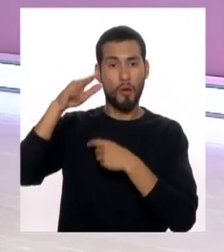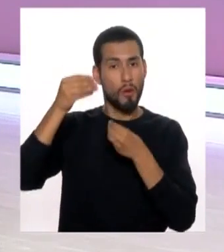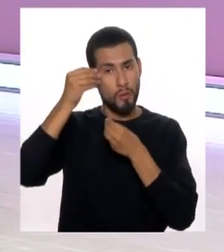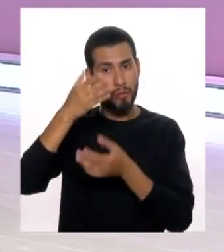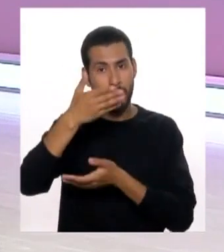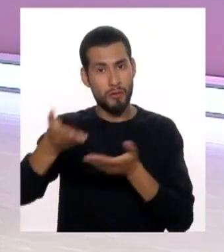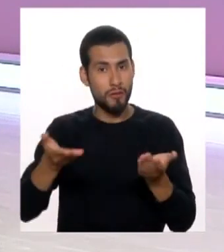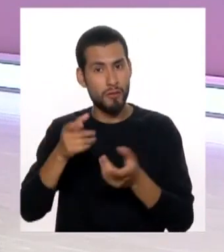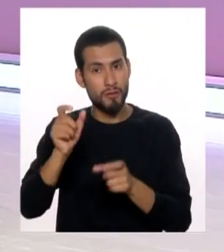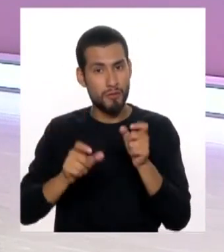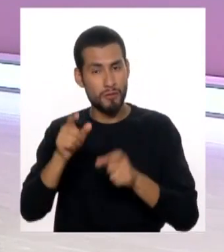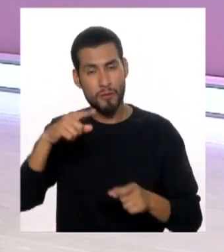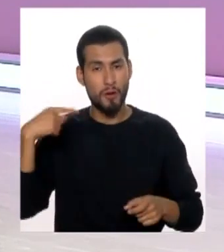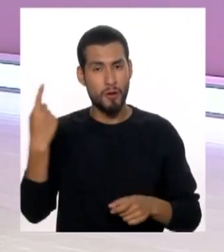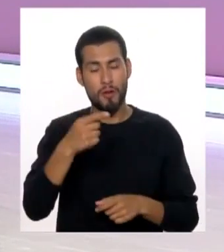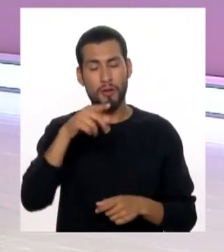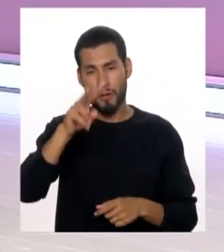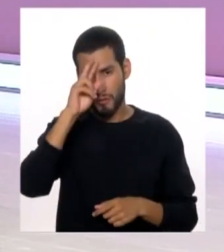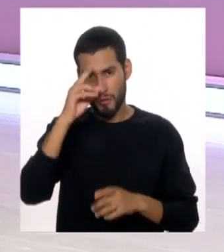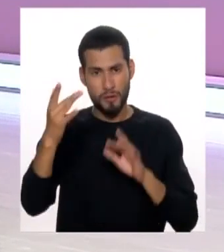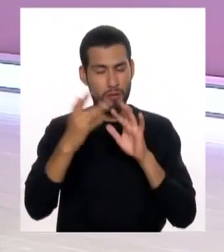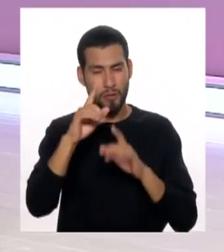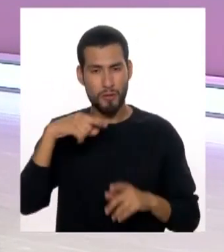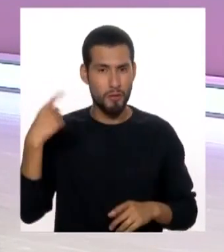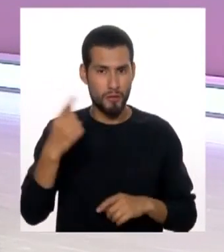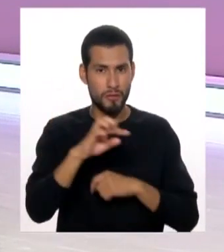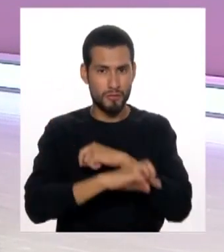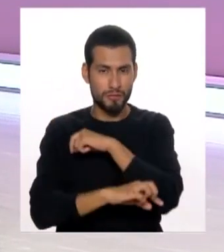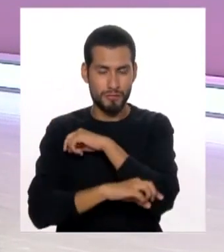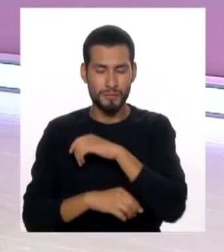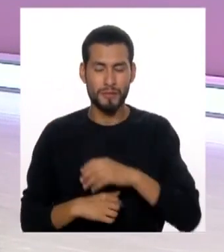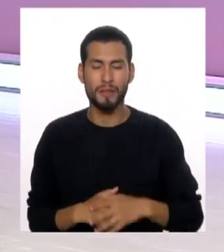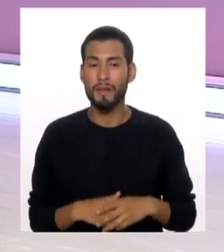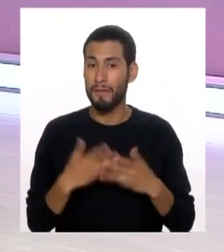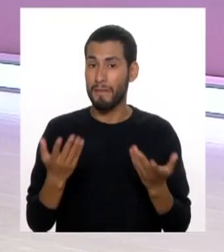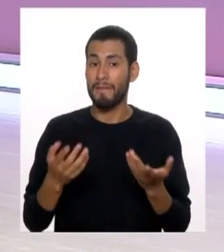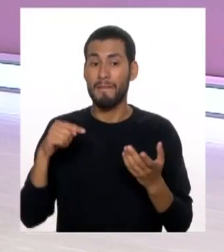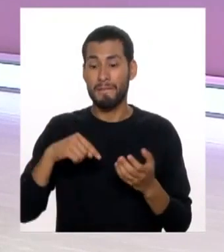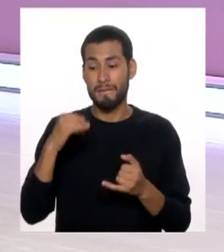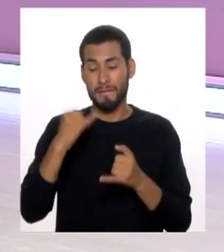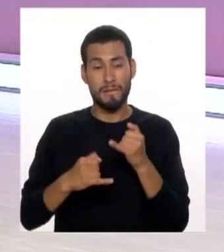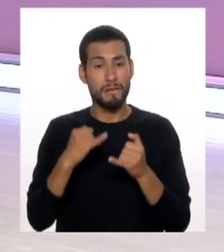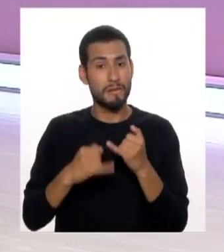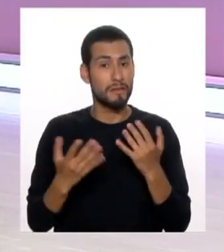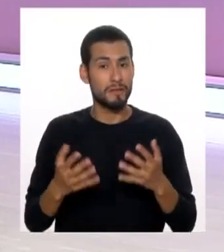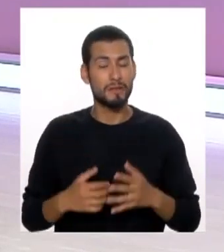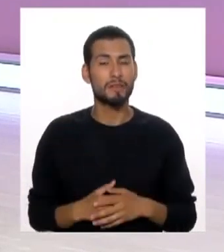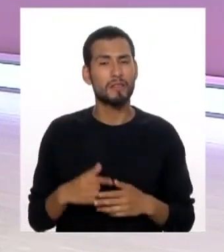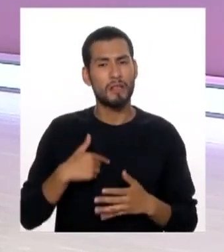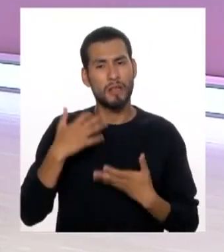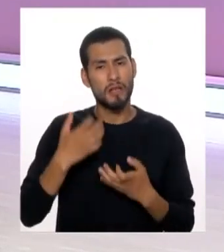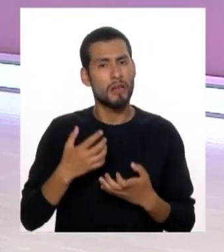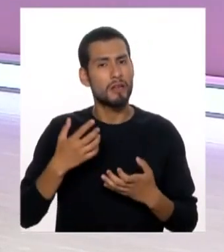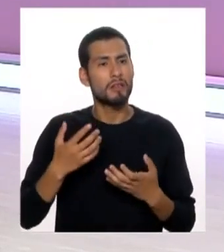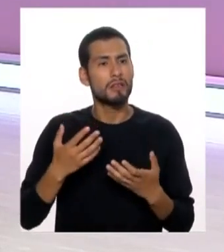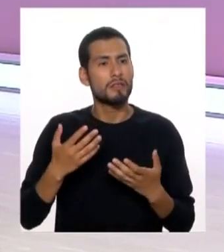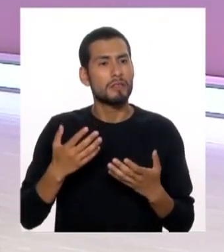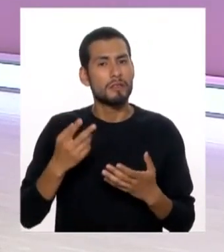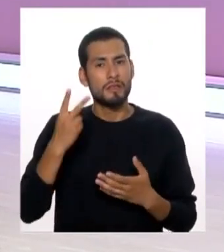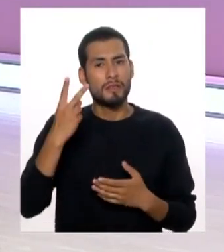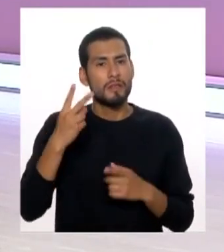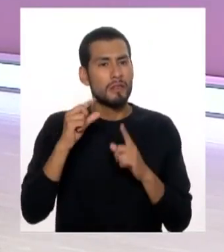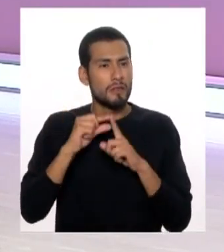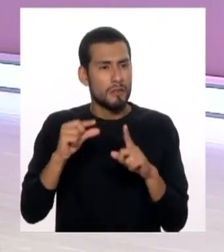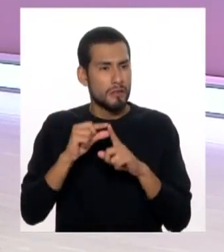nuestros televidentes que nos escuchan en todo y nos ven en todo el país. Bueno, y ya en la parte final queríamos tener dos